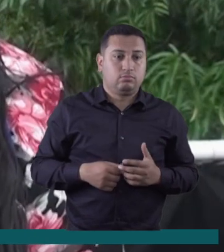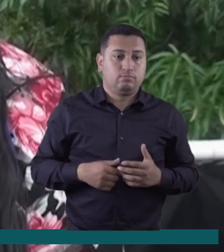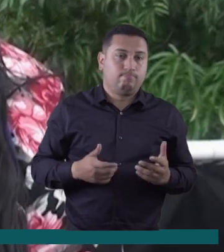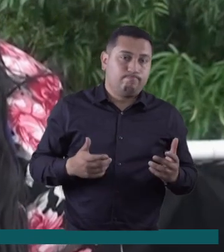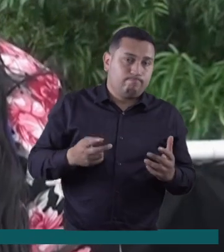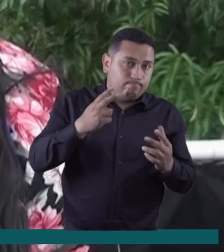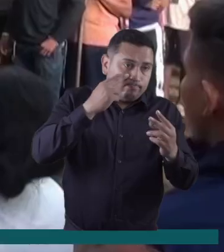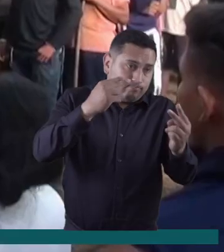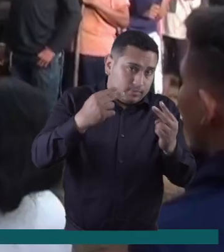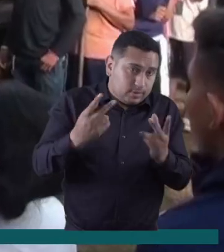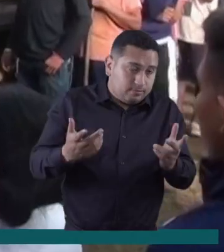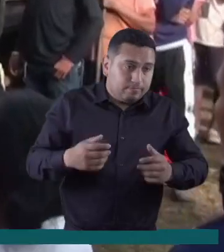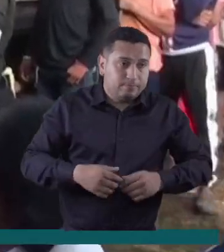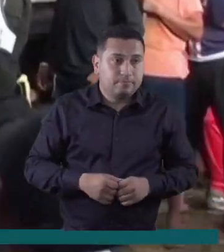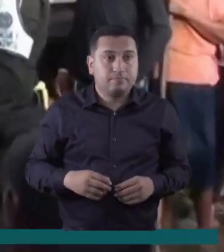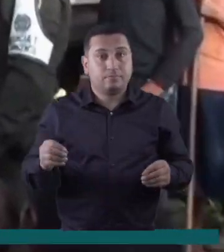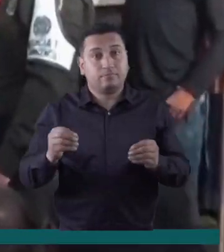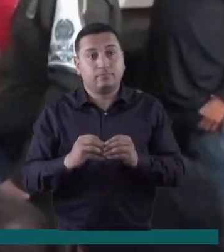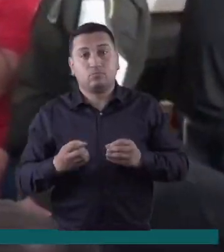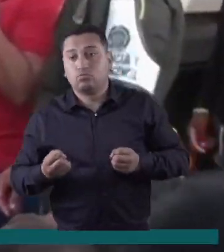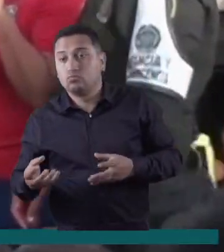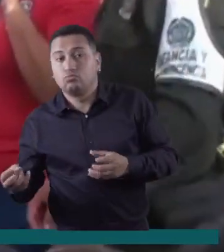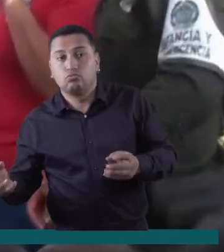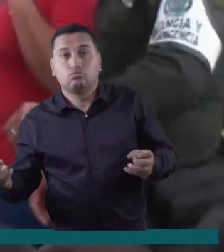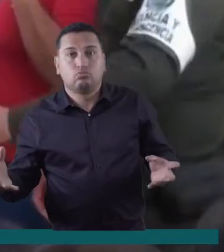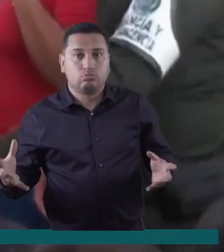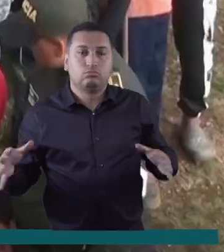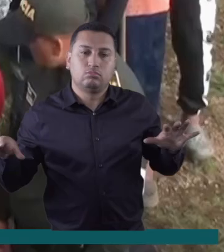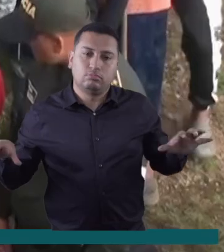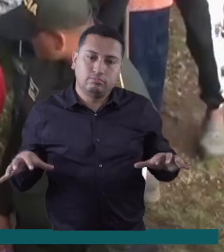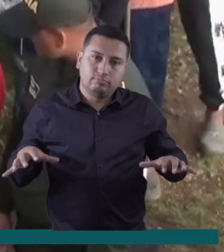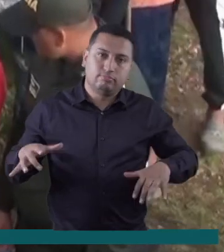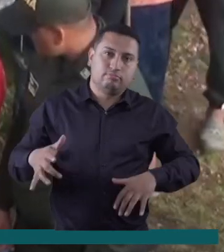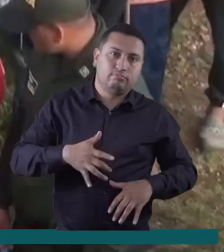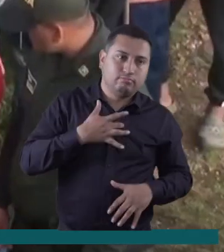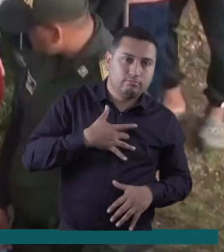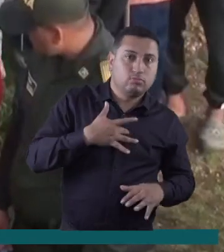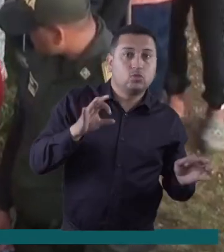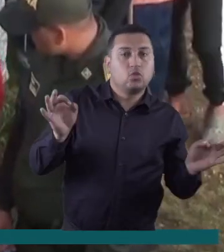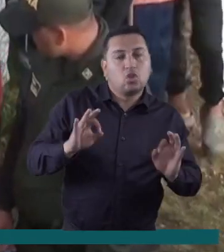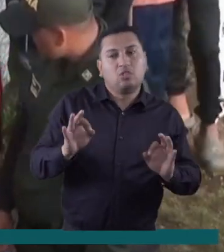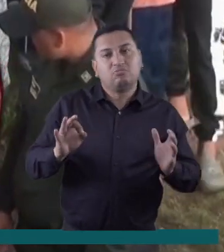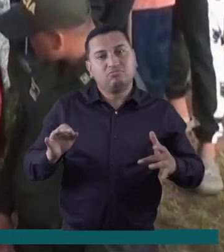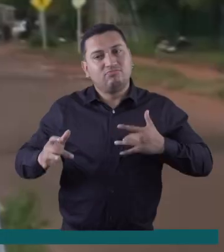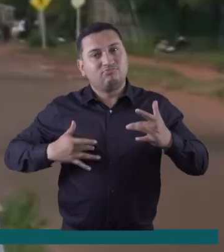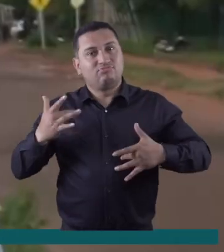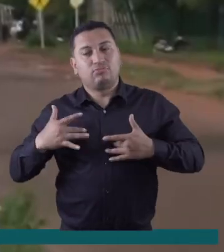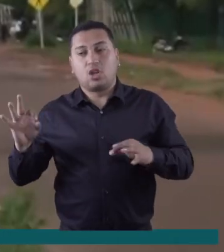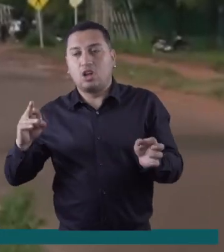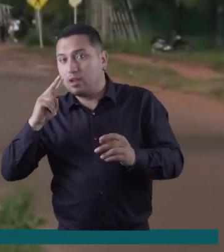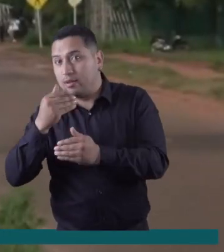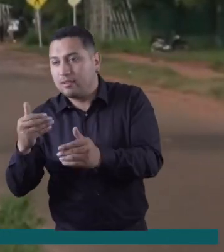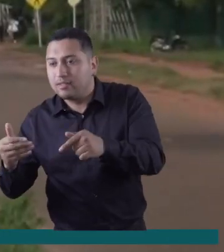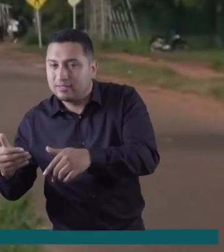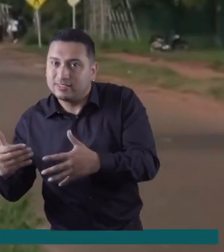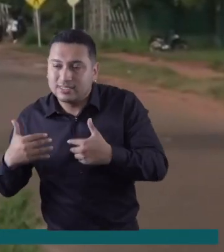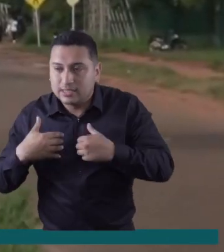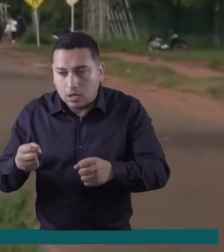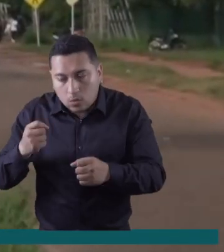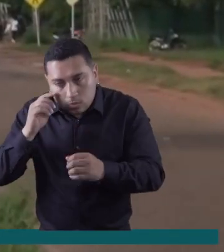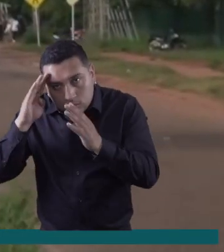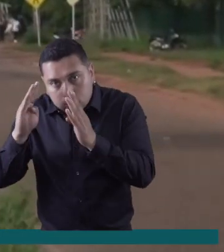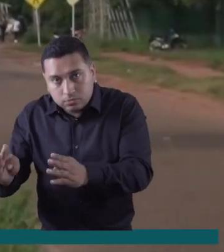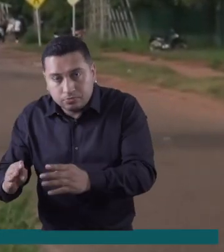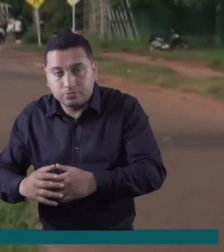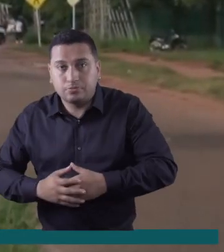estamos. Durante la entrega también se realizaron actividades recreativas y de salud para los niños. Además de los alimentos no